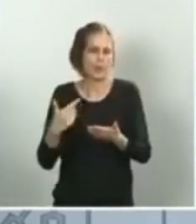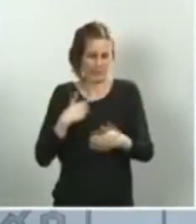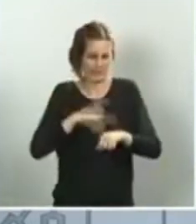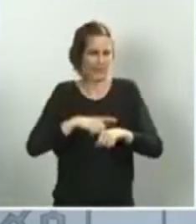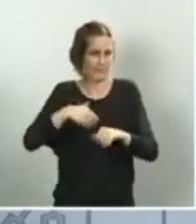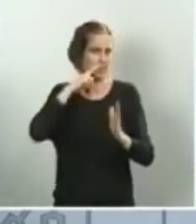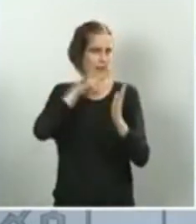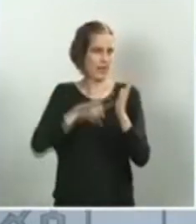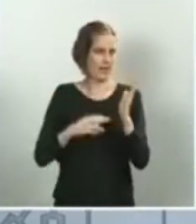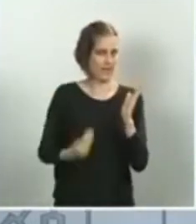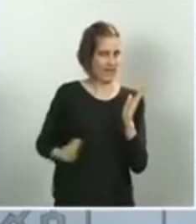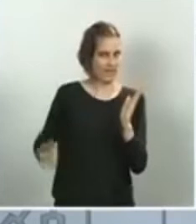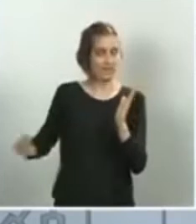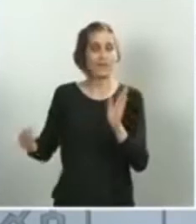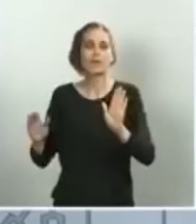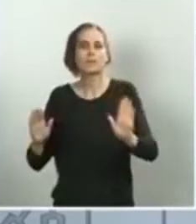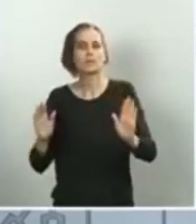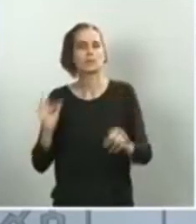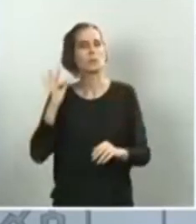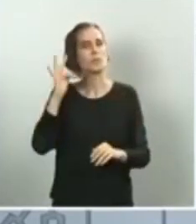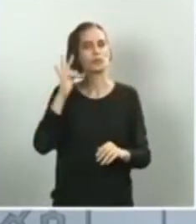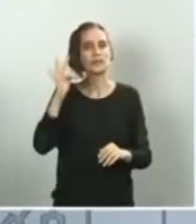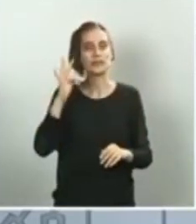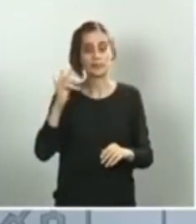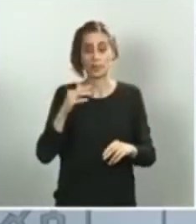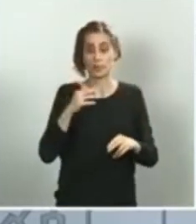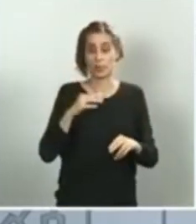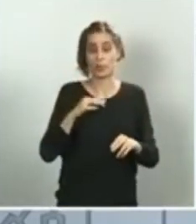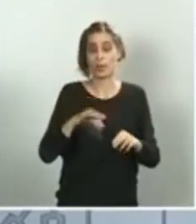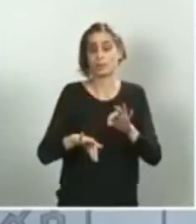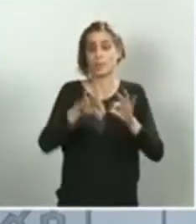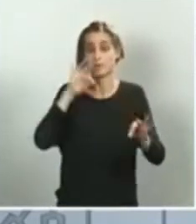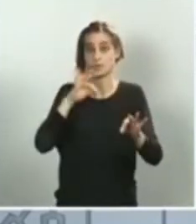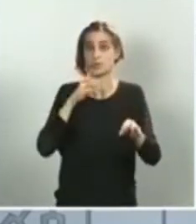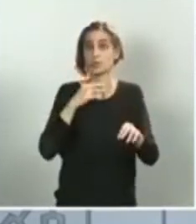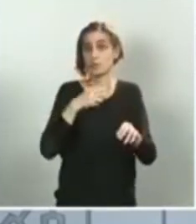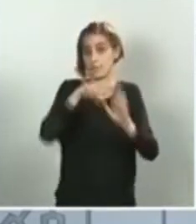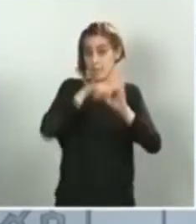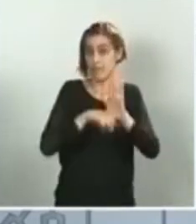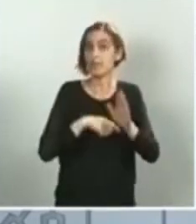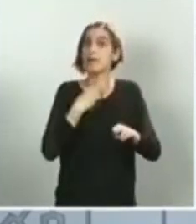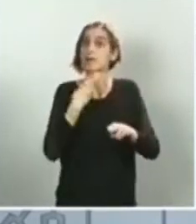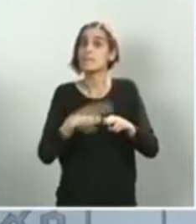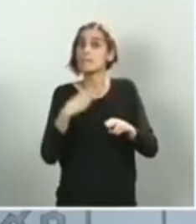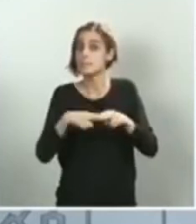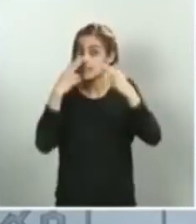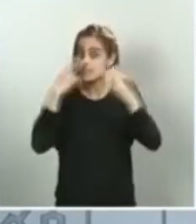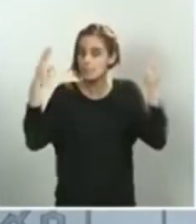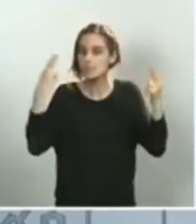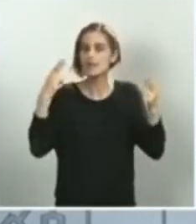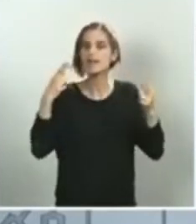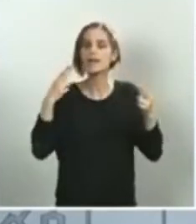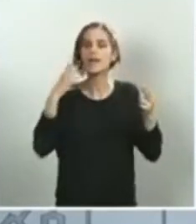es bueno siempre que una política pública siempre se mida el alcance, se mida el alcance,